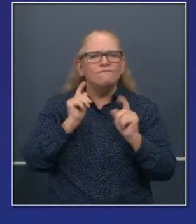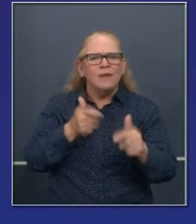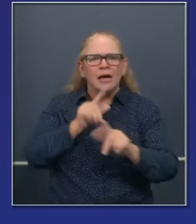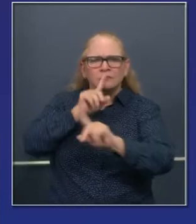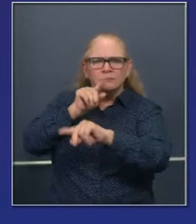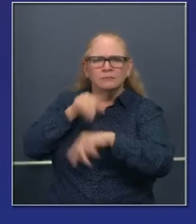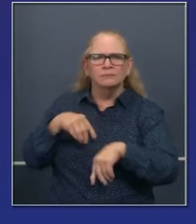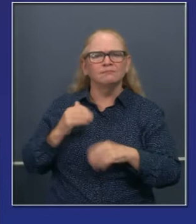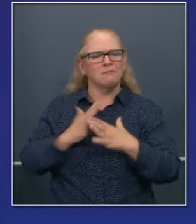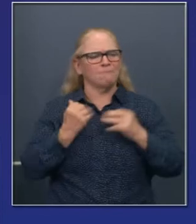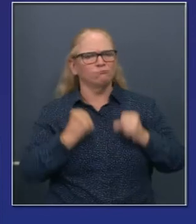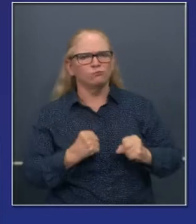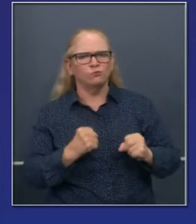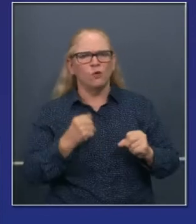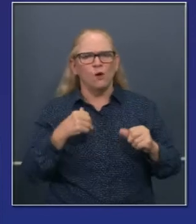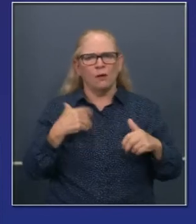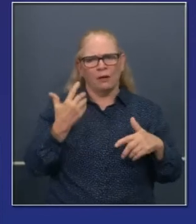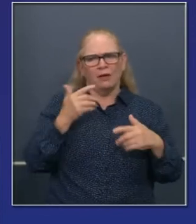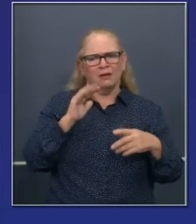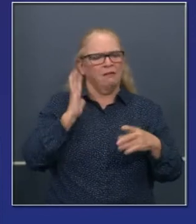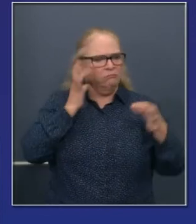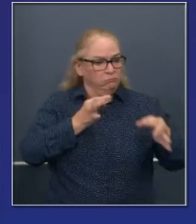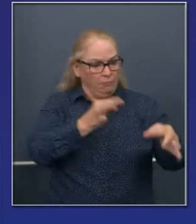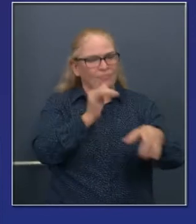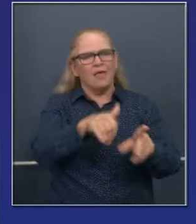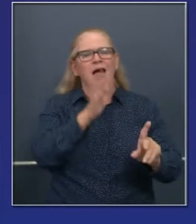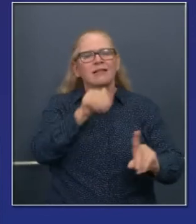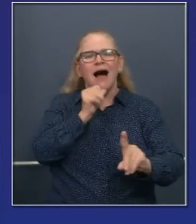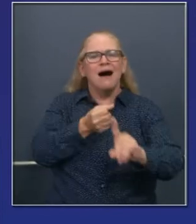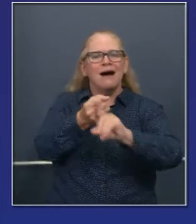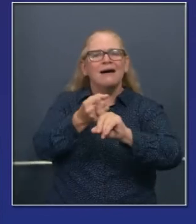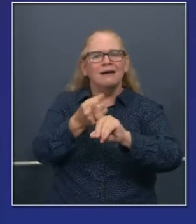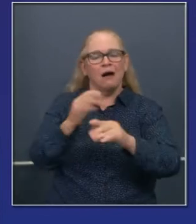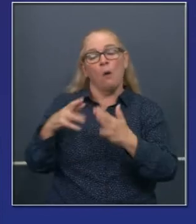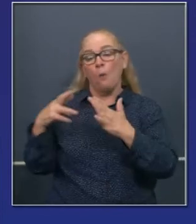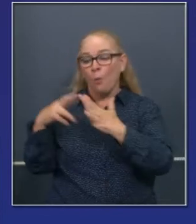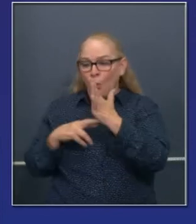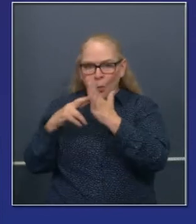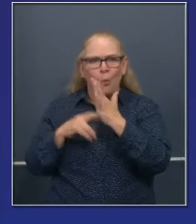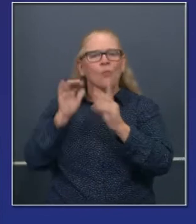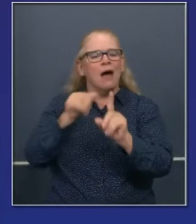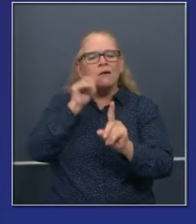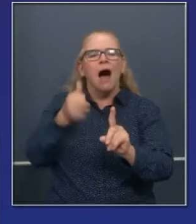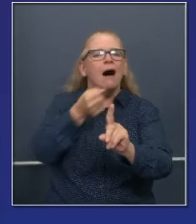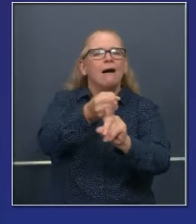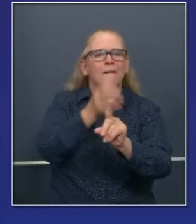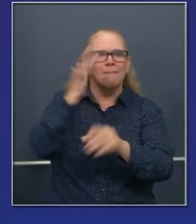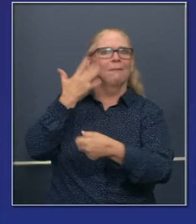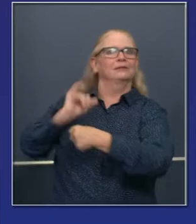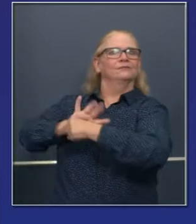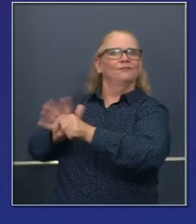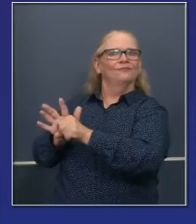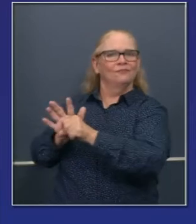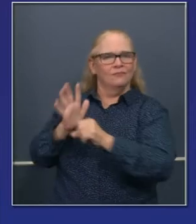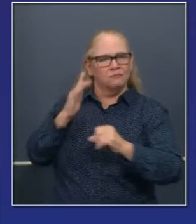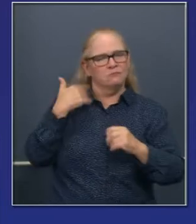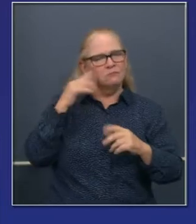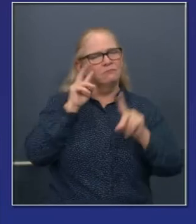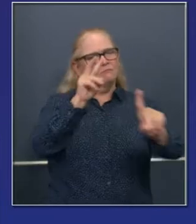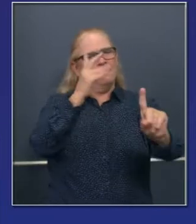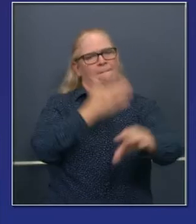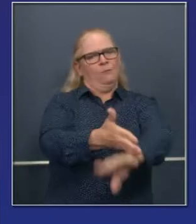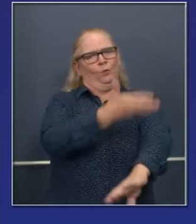más resistentes en nuestro acercamiento a la seguridad y al futuro económico. Cualquier estrategia debería enfocarse también